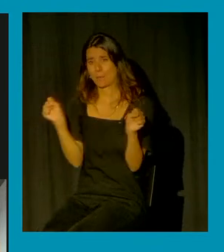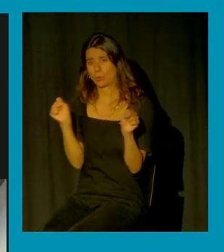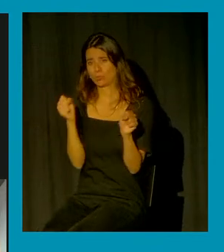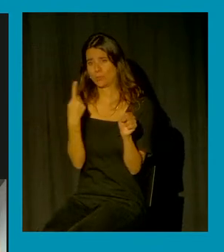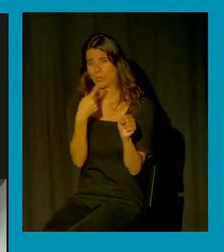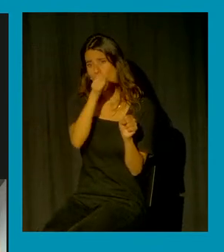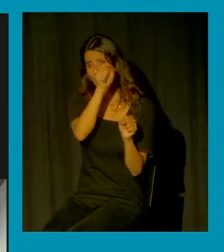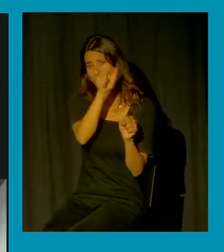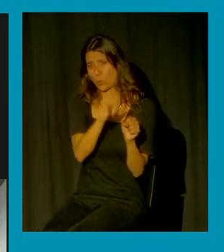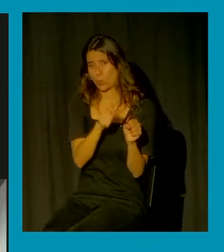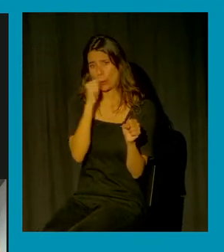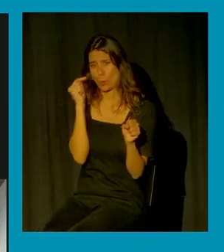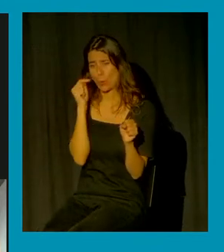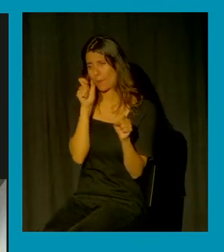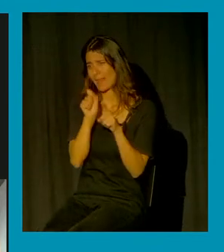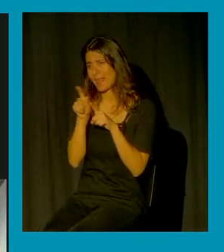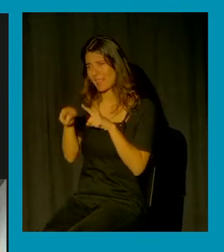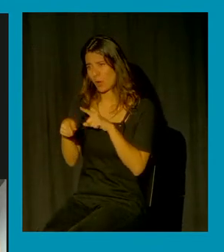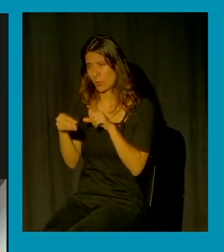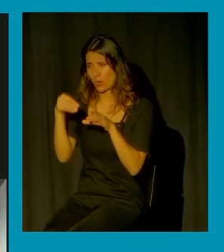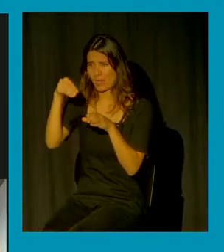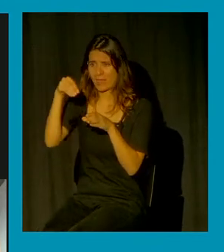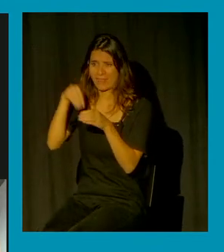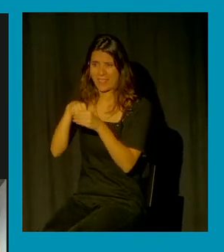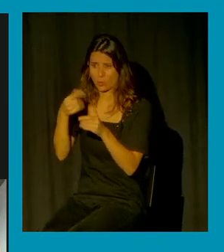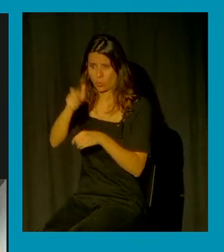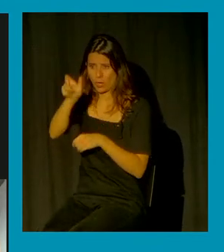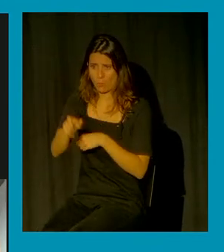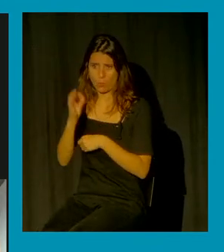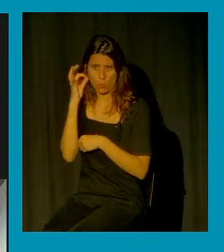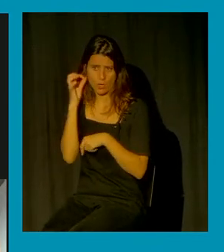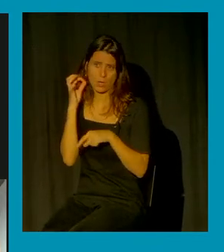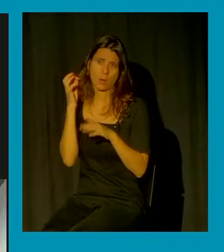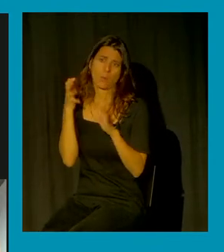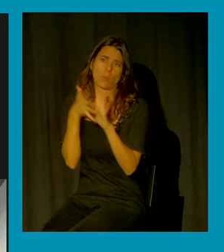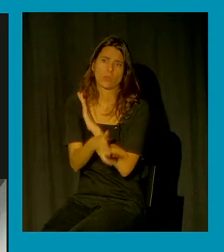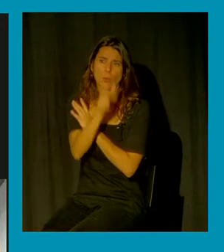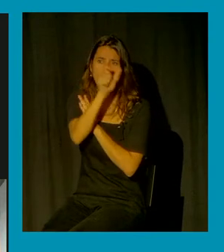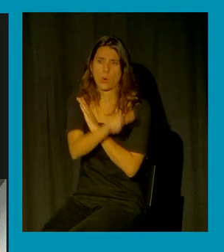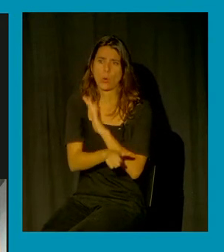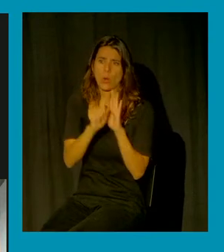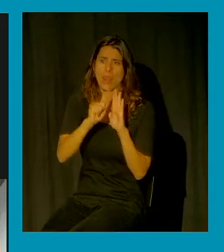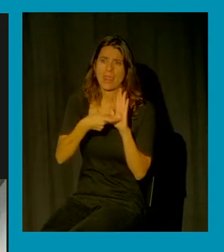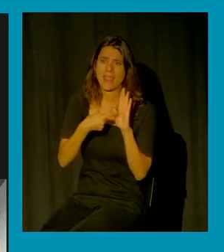una mujer porque lo diga una ley sino en todo caso porque lo diga ella ¿no? es que también aquí como que